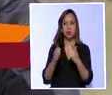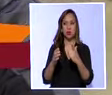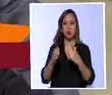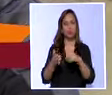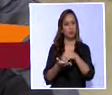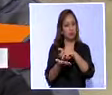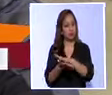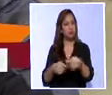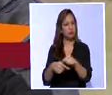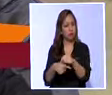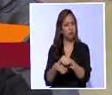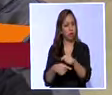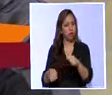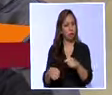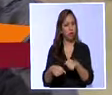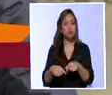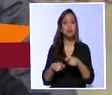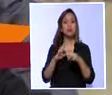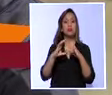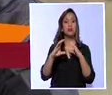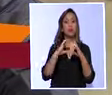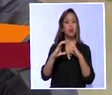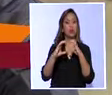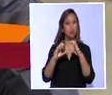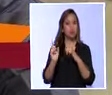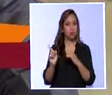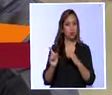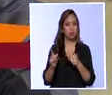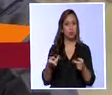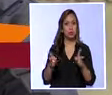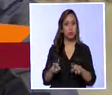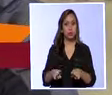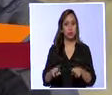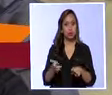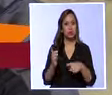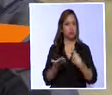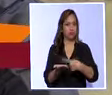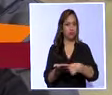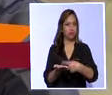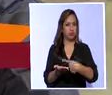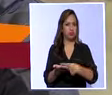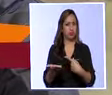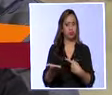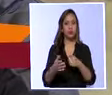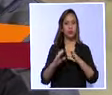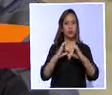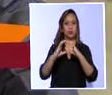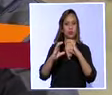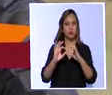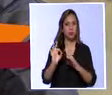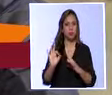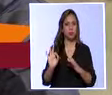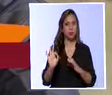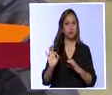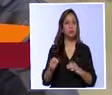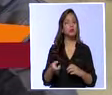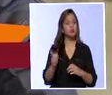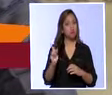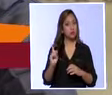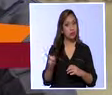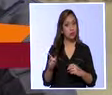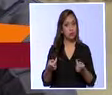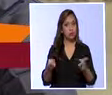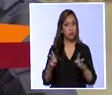Pone en la opinión pública la comunicación, ¿sí? Y se pone también en debate a los actores de la comunicación. No se